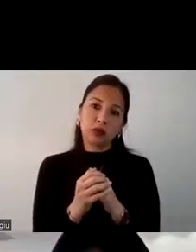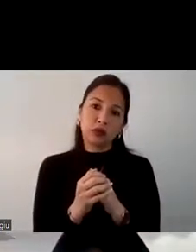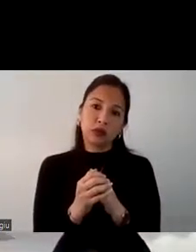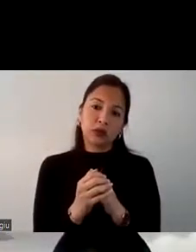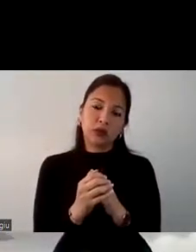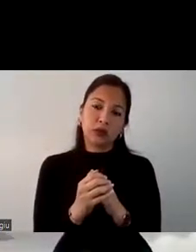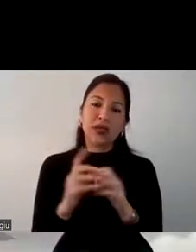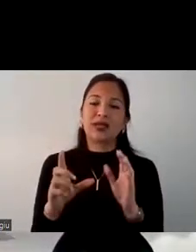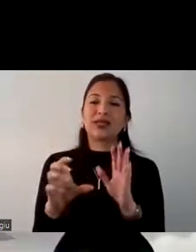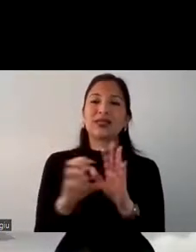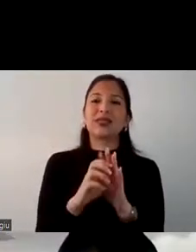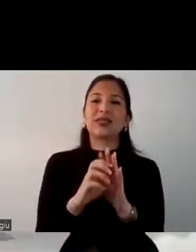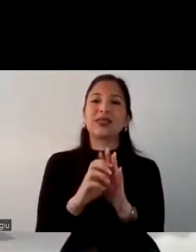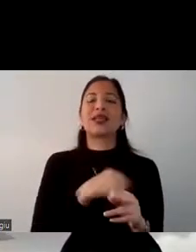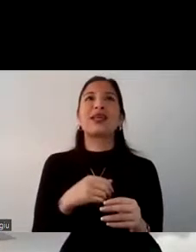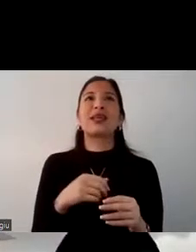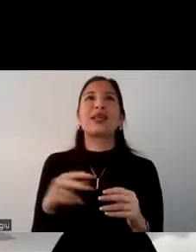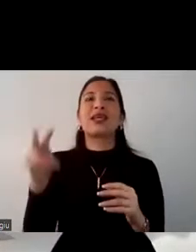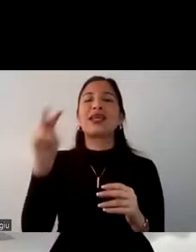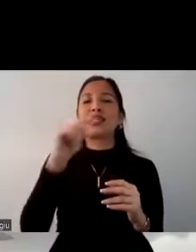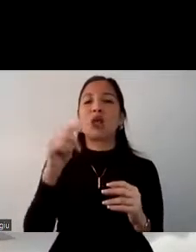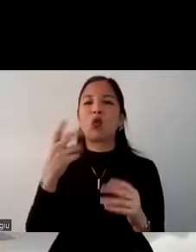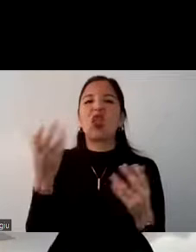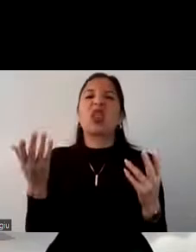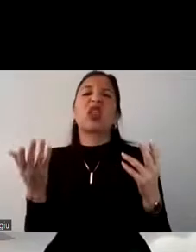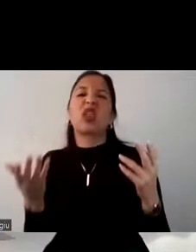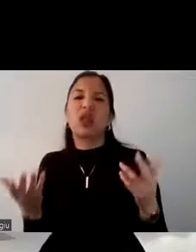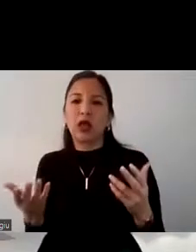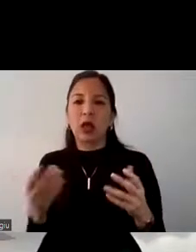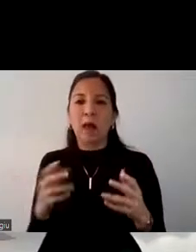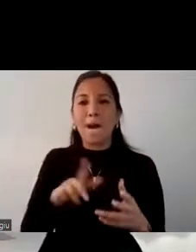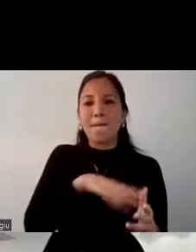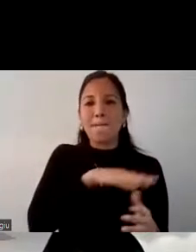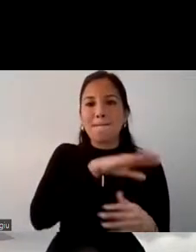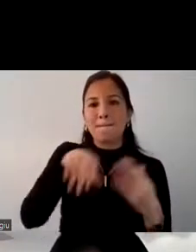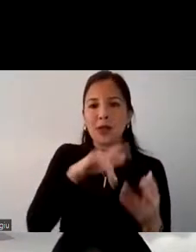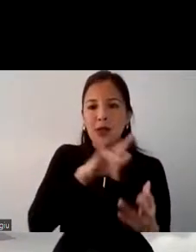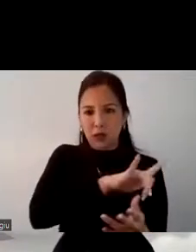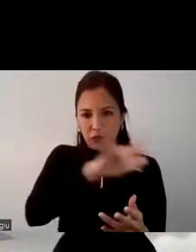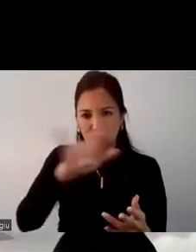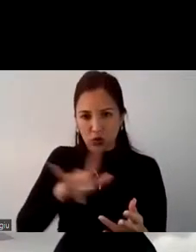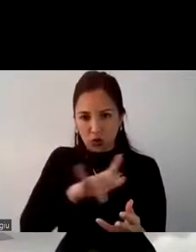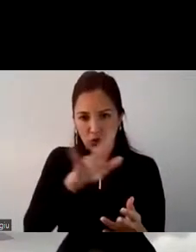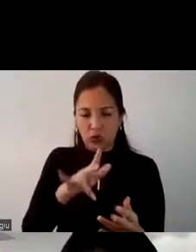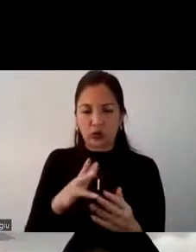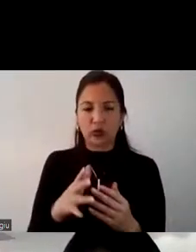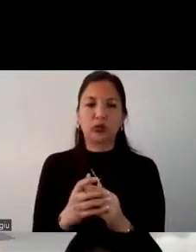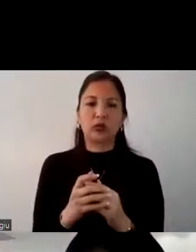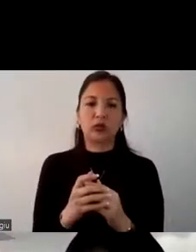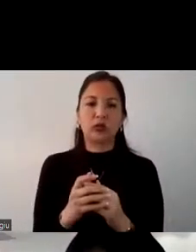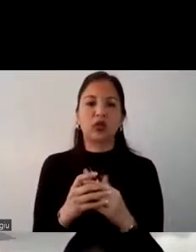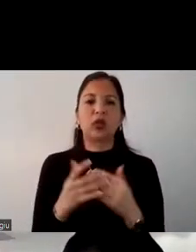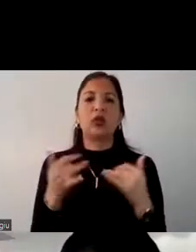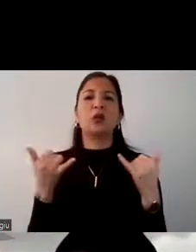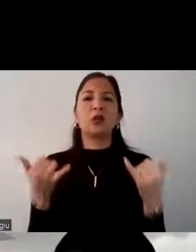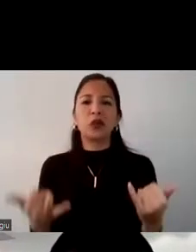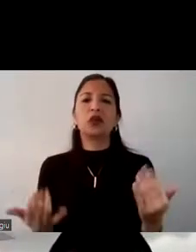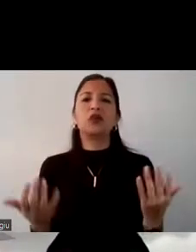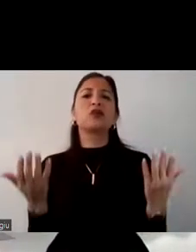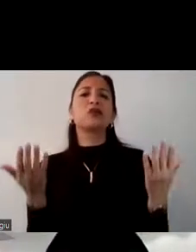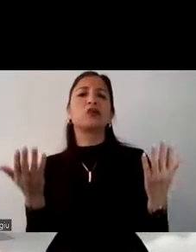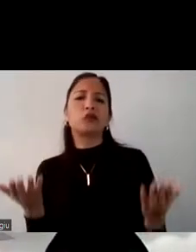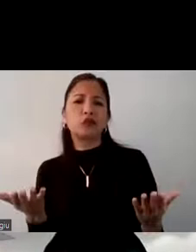de la seguridad en cuestión de lo que es este protocolos de bioseguridad y por qué porque ahora también están